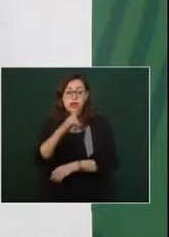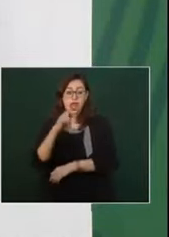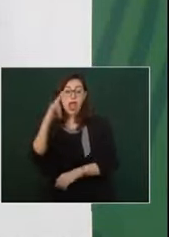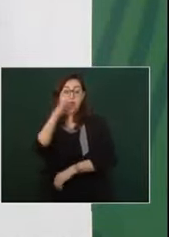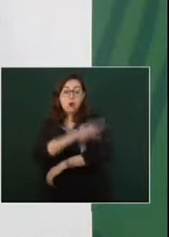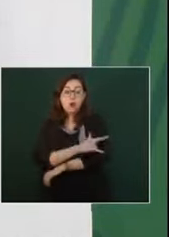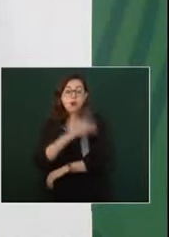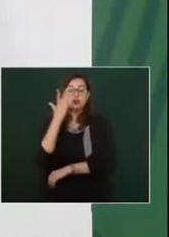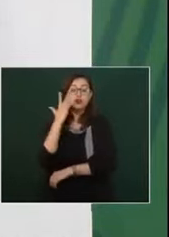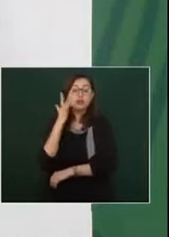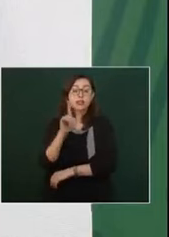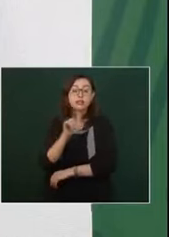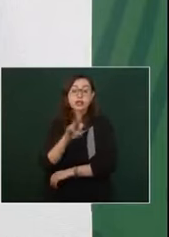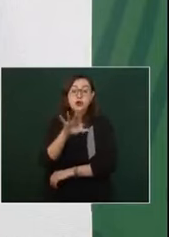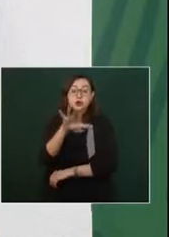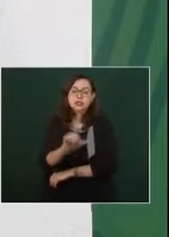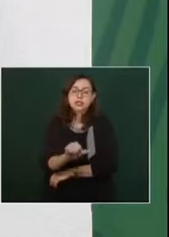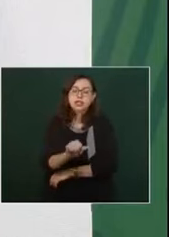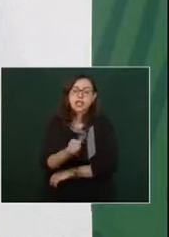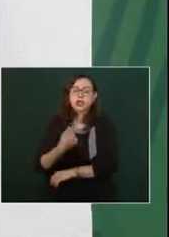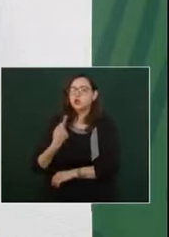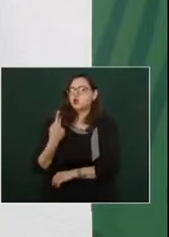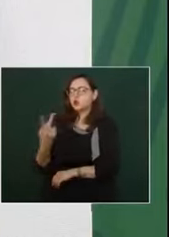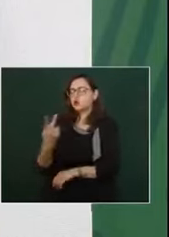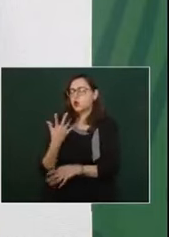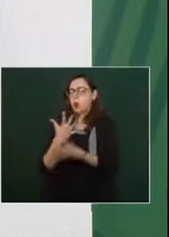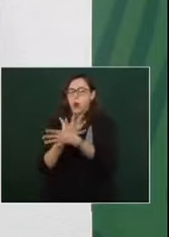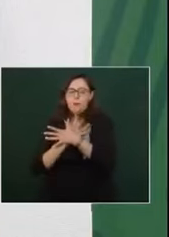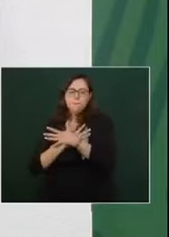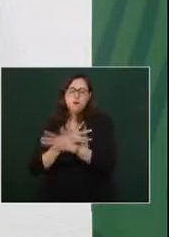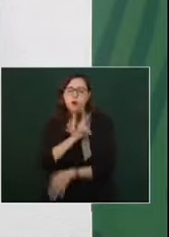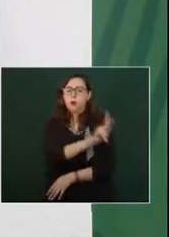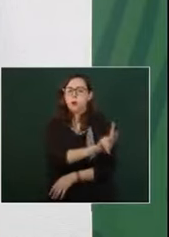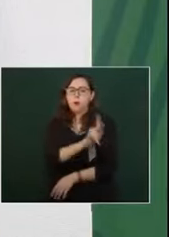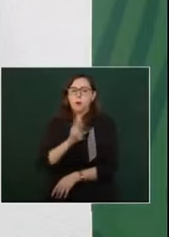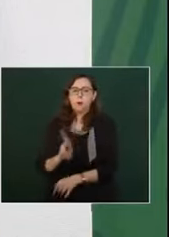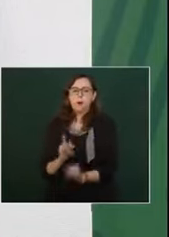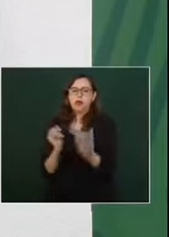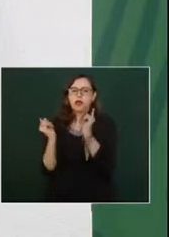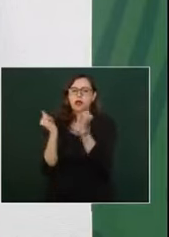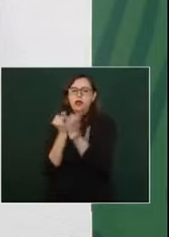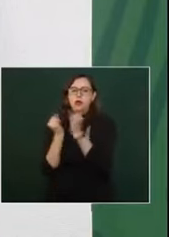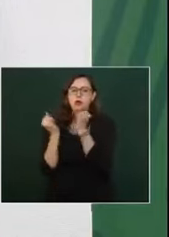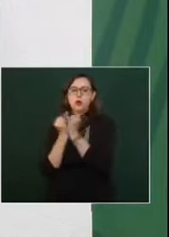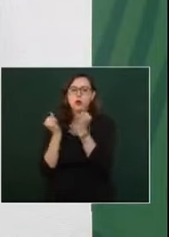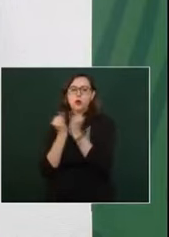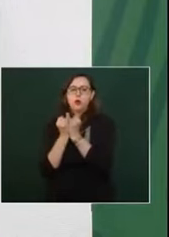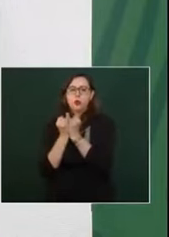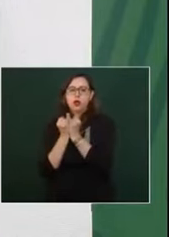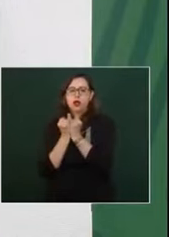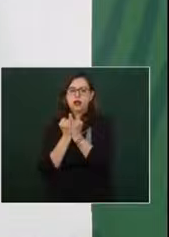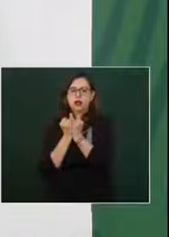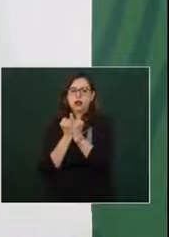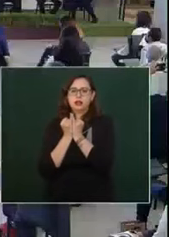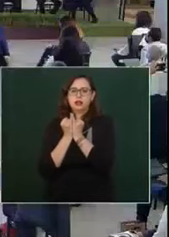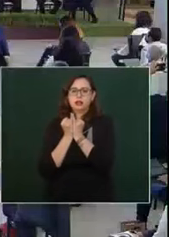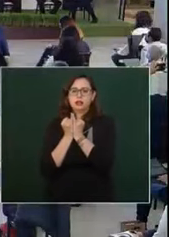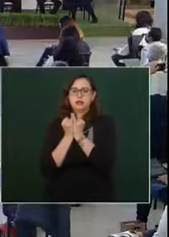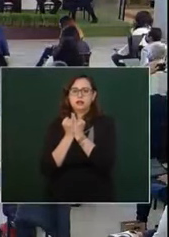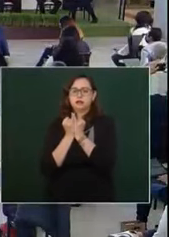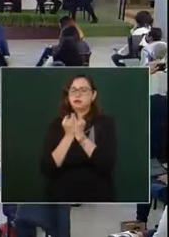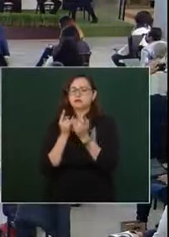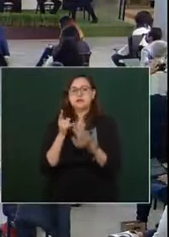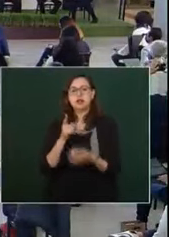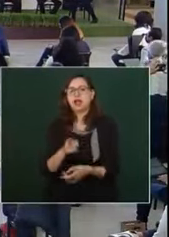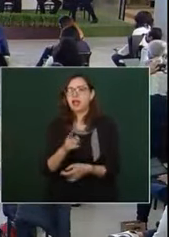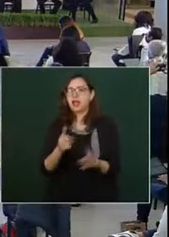y no